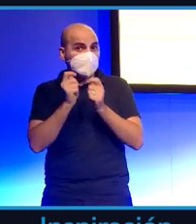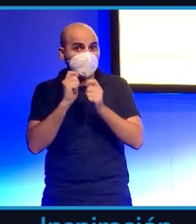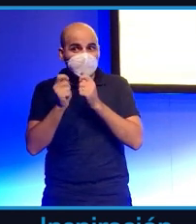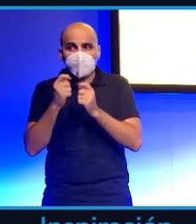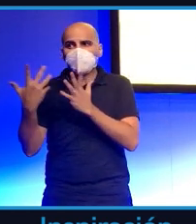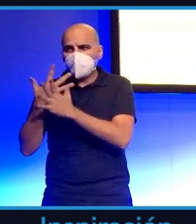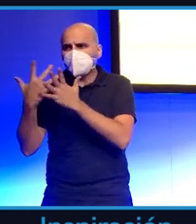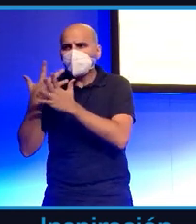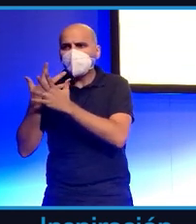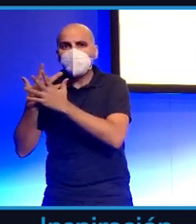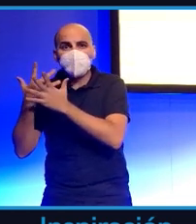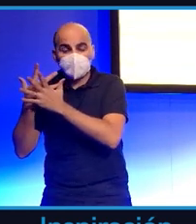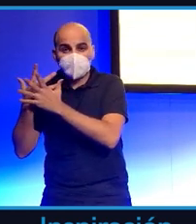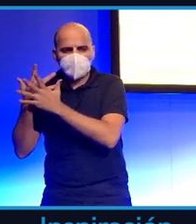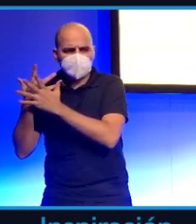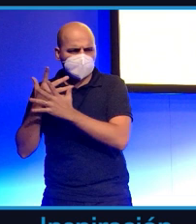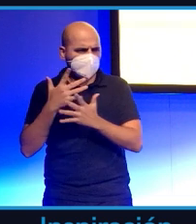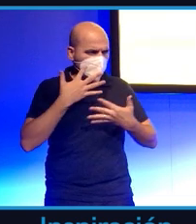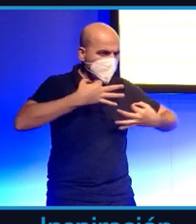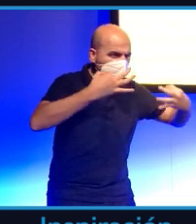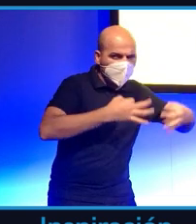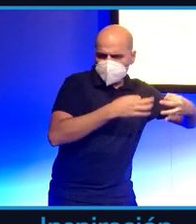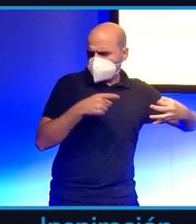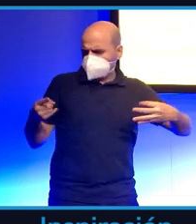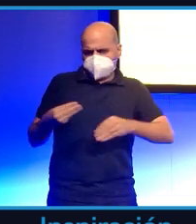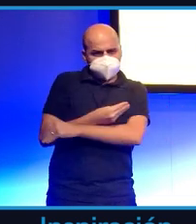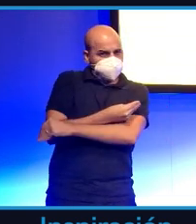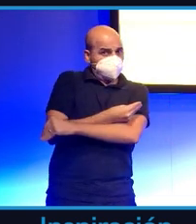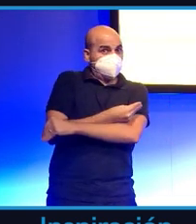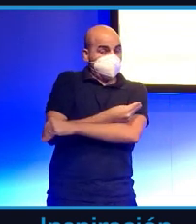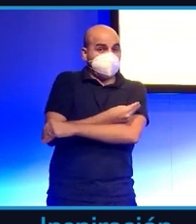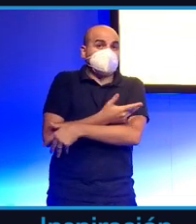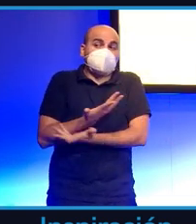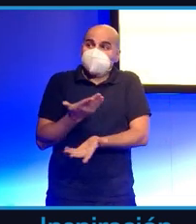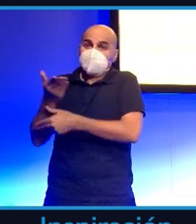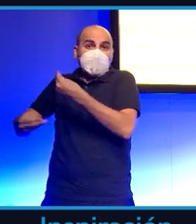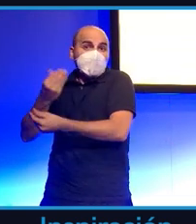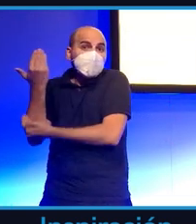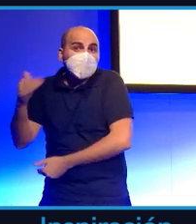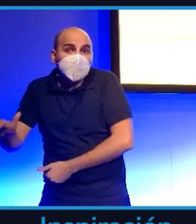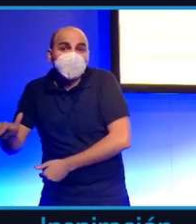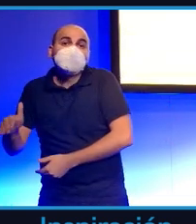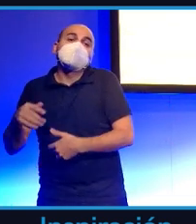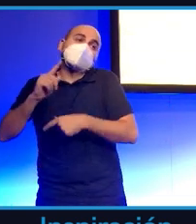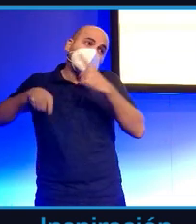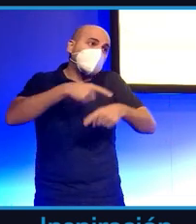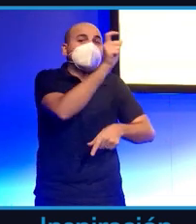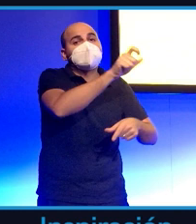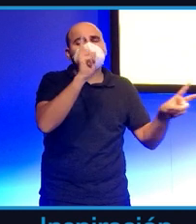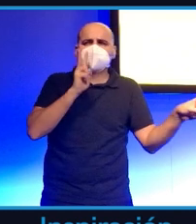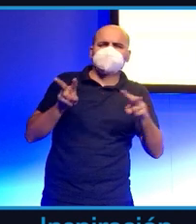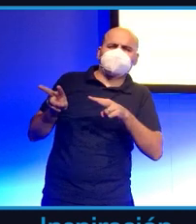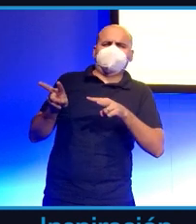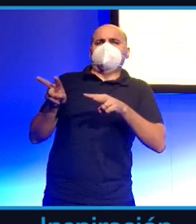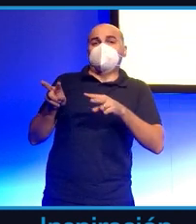pone en práctica. Esa mala praxis ha hecho que se pierda influencia desde el periodismo. Dicen